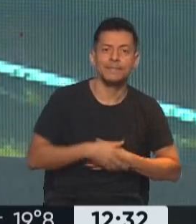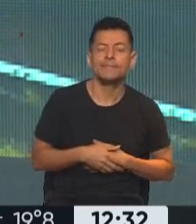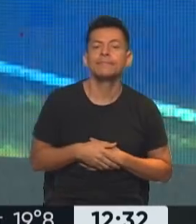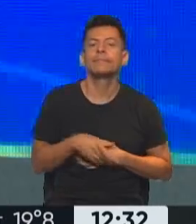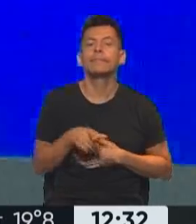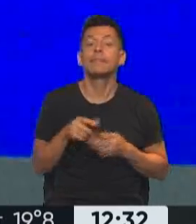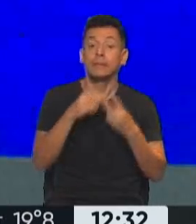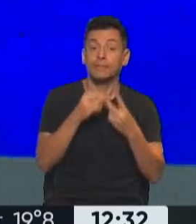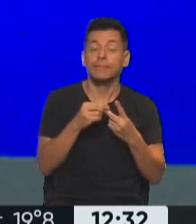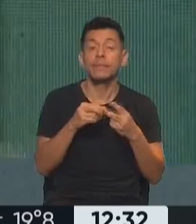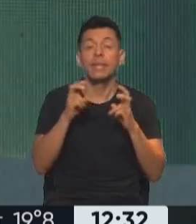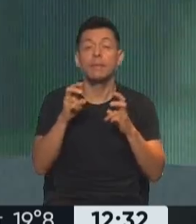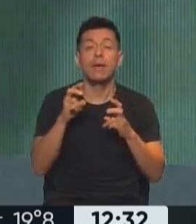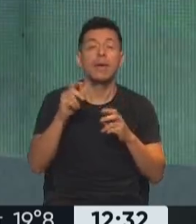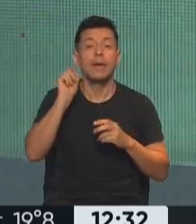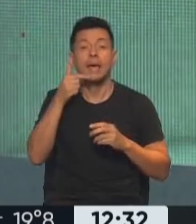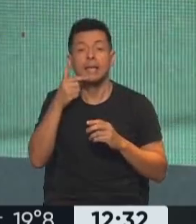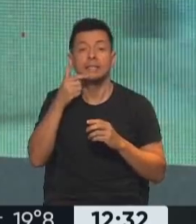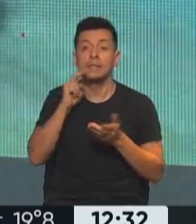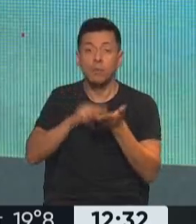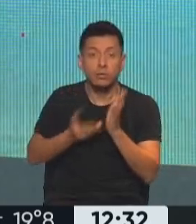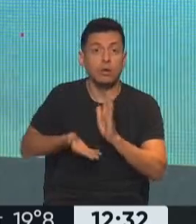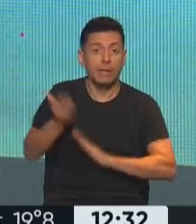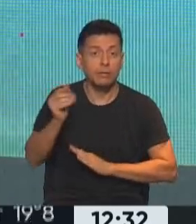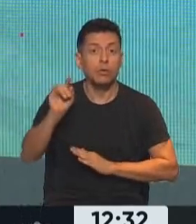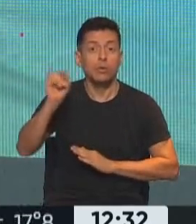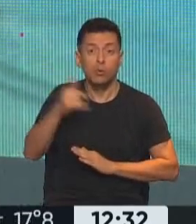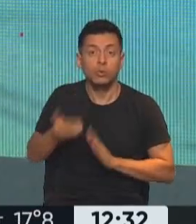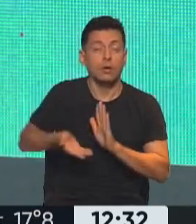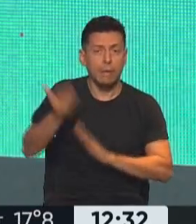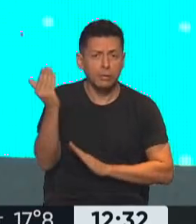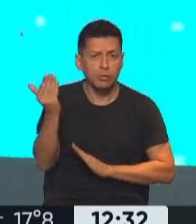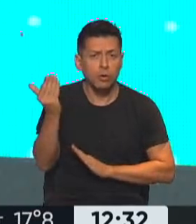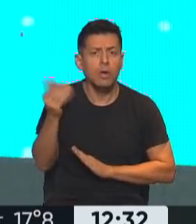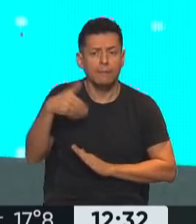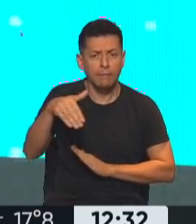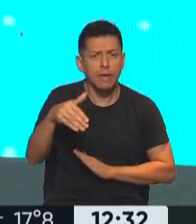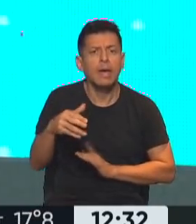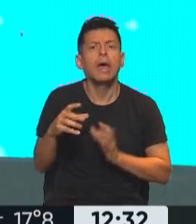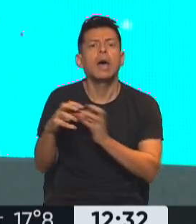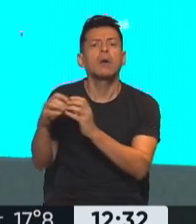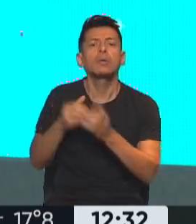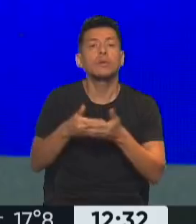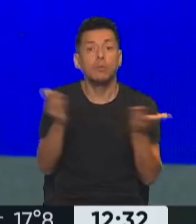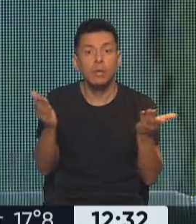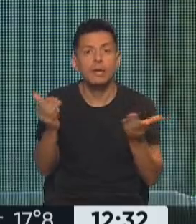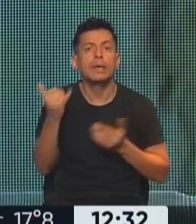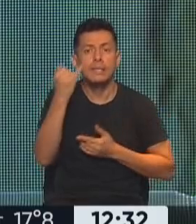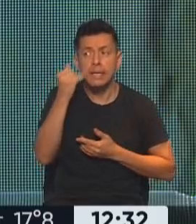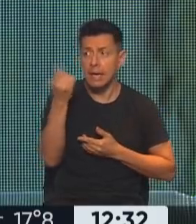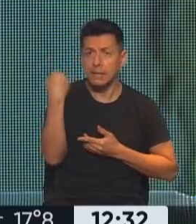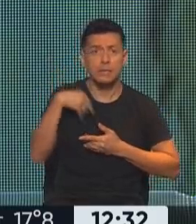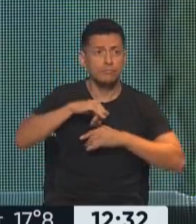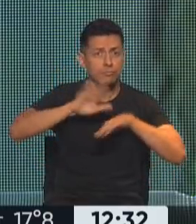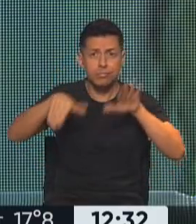tiene que ver con el aumento de la tarifa del gas, con el aumento de la tarifa de la luz, va a haber audiencias públicas. Va a haber audiencias públicas que ya fueron convocadas en el día de ayer,